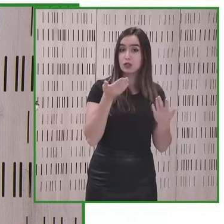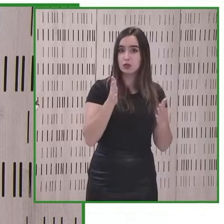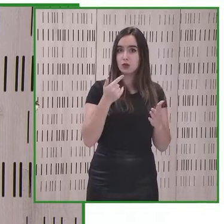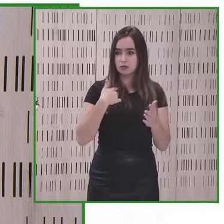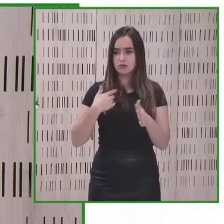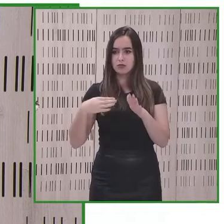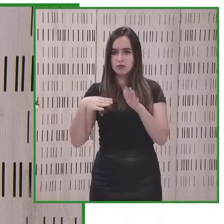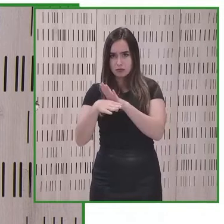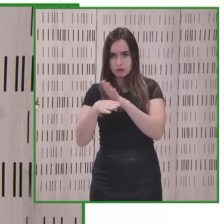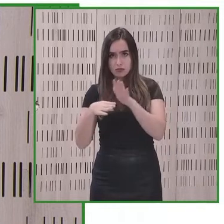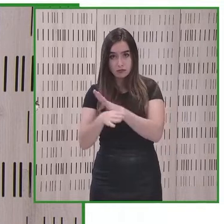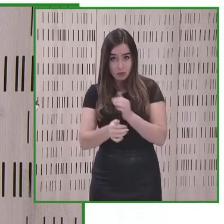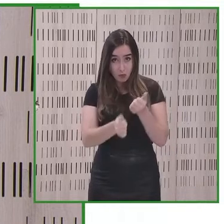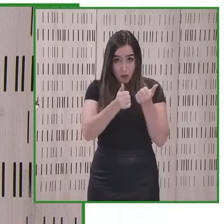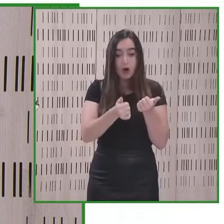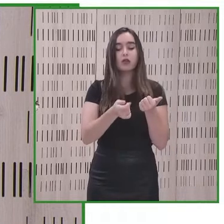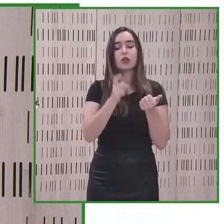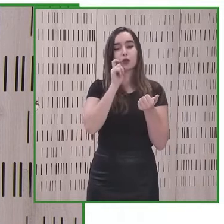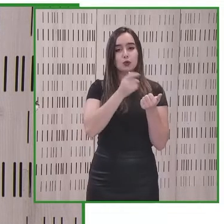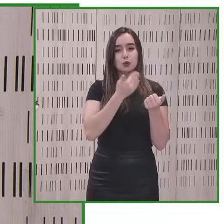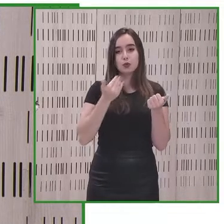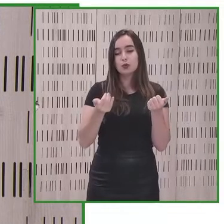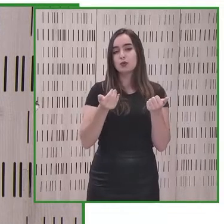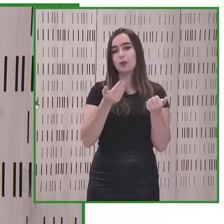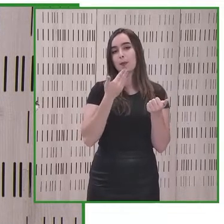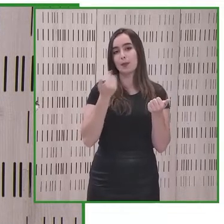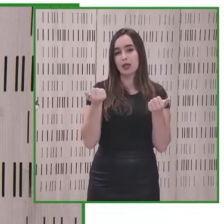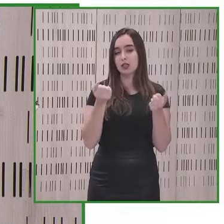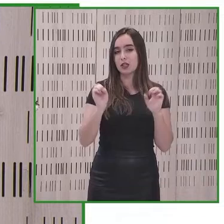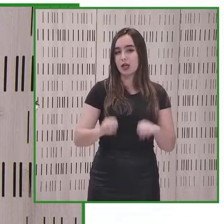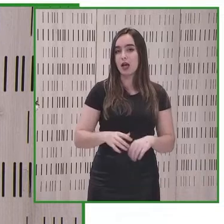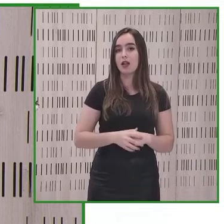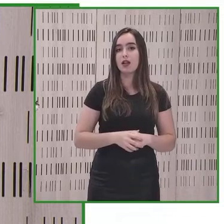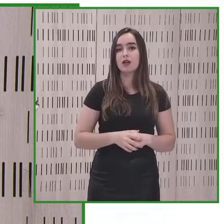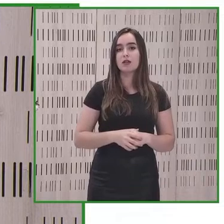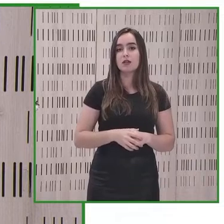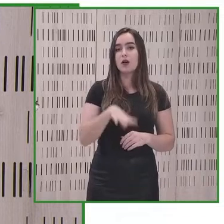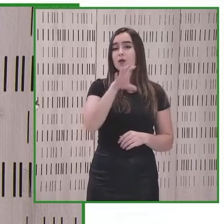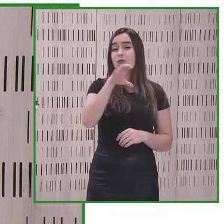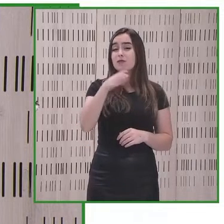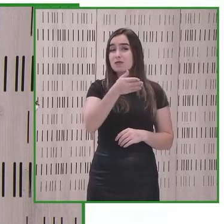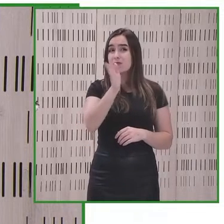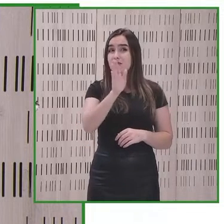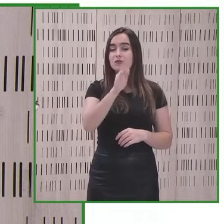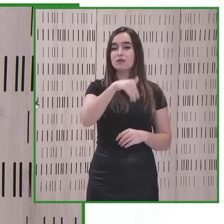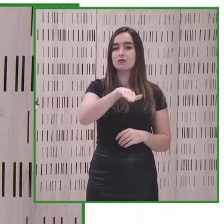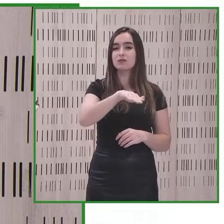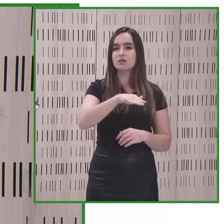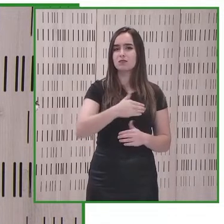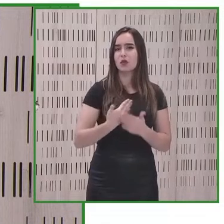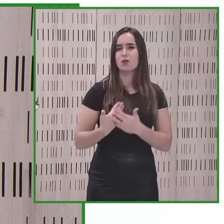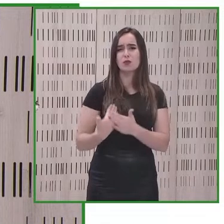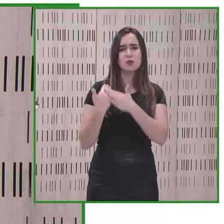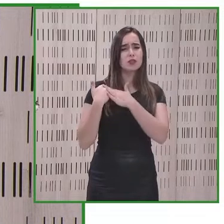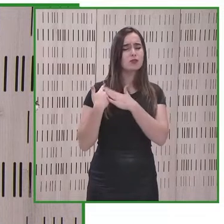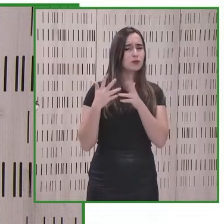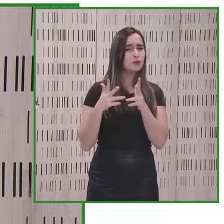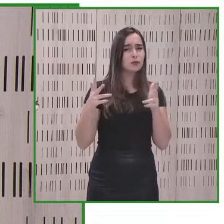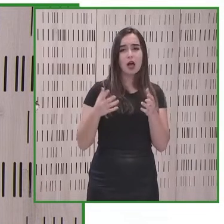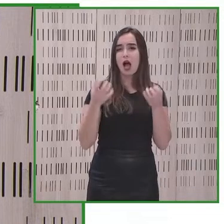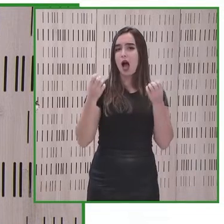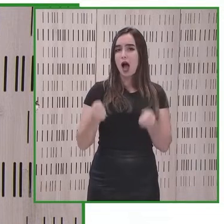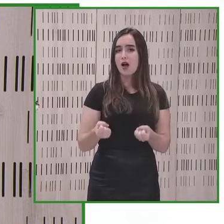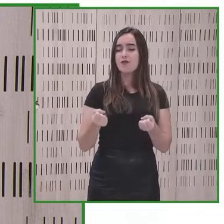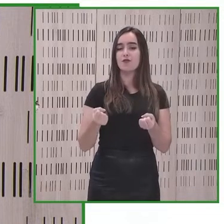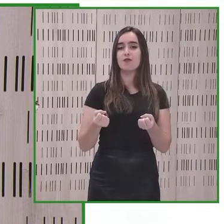aquellos países que tengan todavía en una fase de desarrollo de infraestructuras pequeño tienen una enorme responsabilidad de hacer las infraestructuras